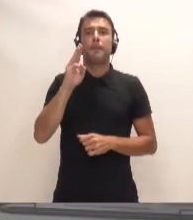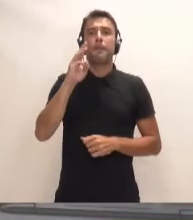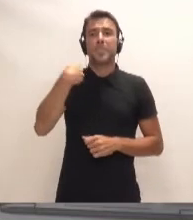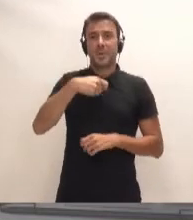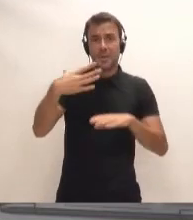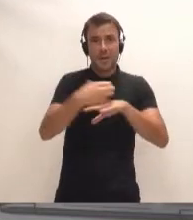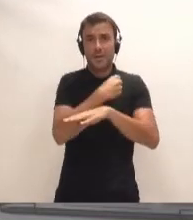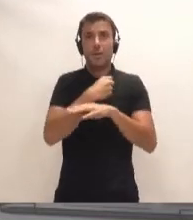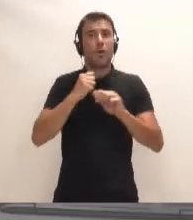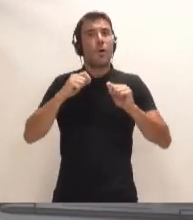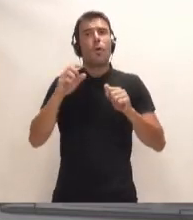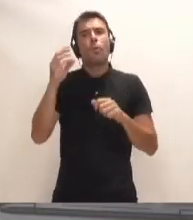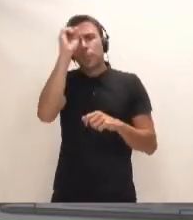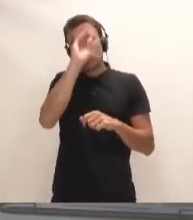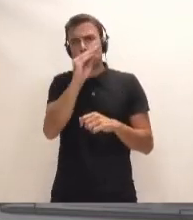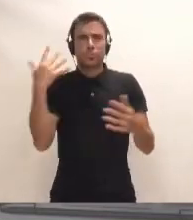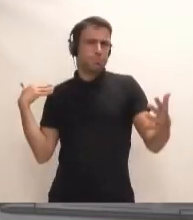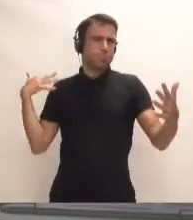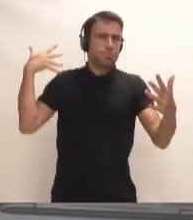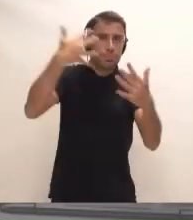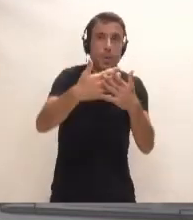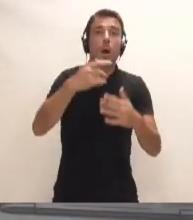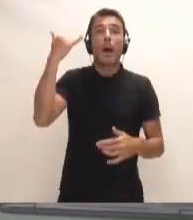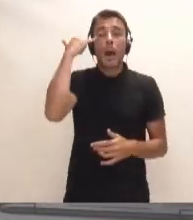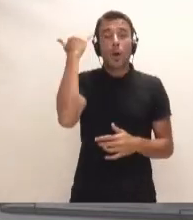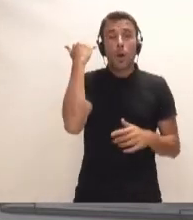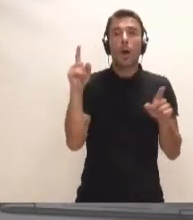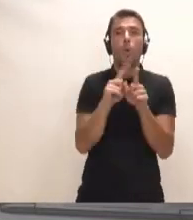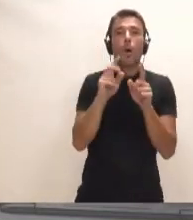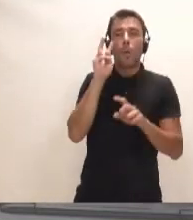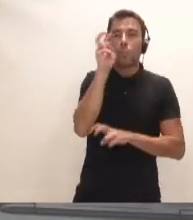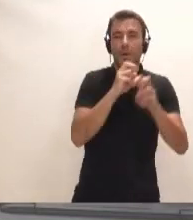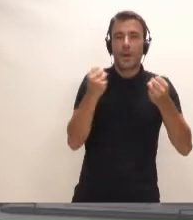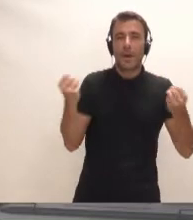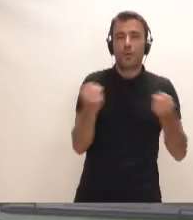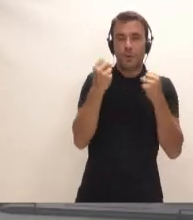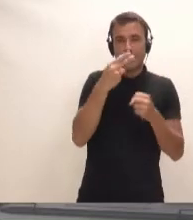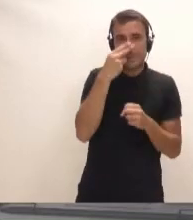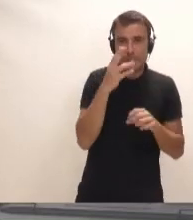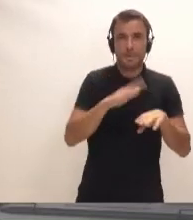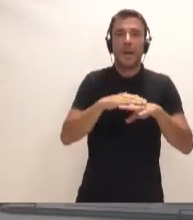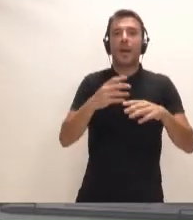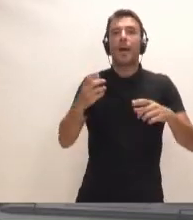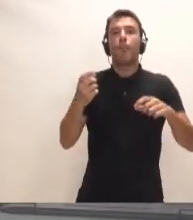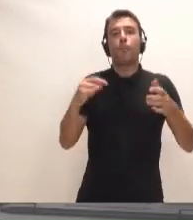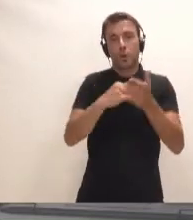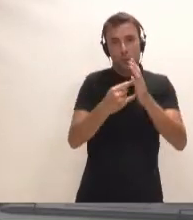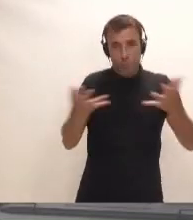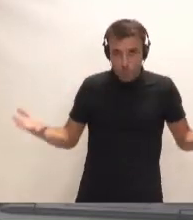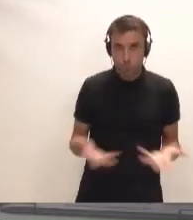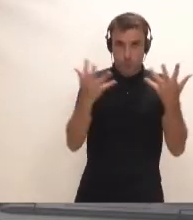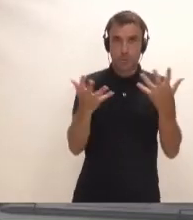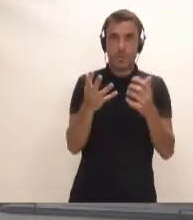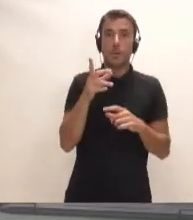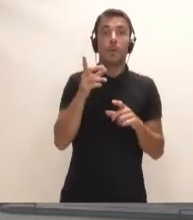misma que lleva defendiendo desde el inicio, la de Carlos Alonso, es la de interesarse por las acciones para impulsar el proyecto. Por cierto, teniendo en cuenta que entra